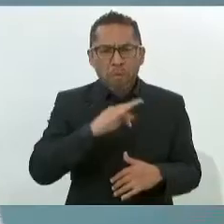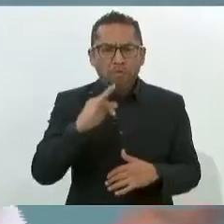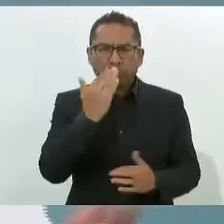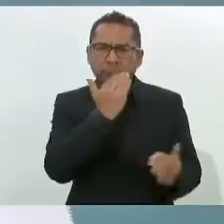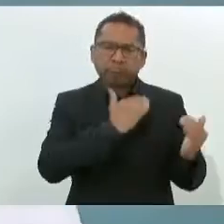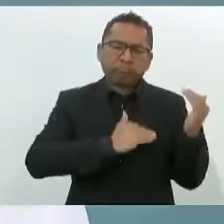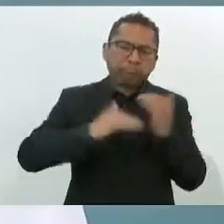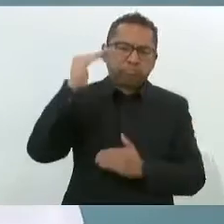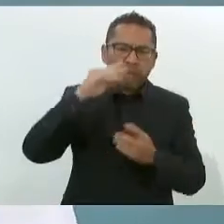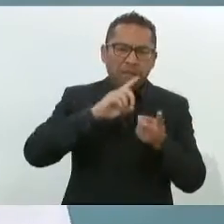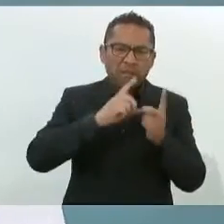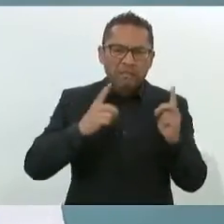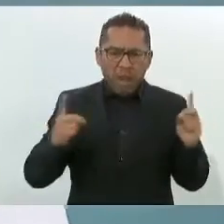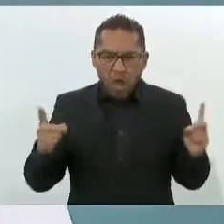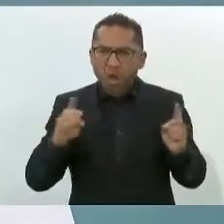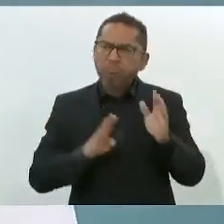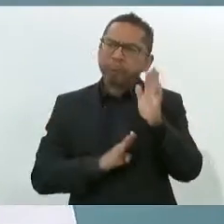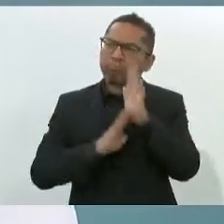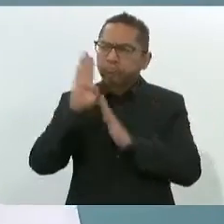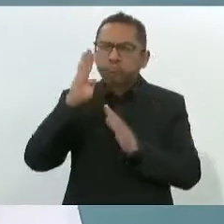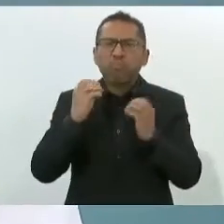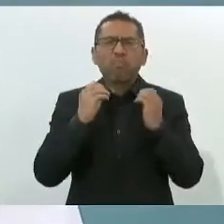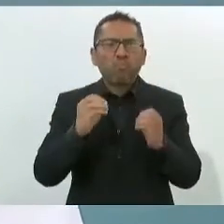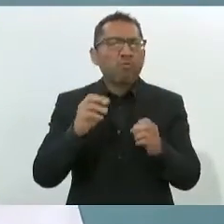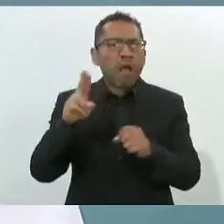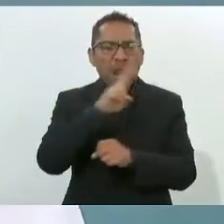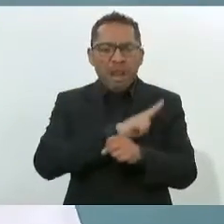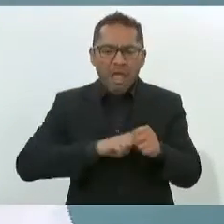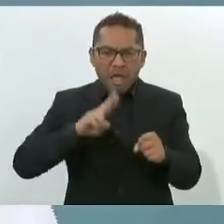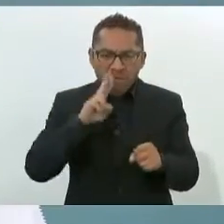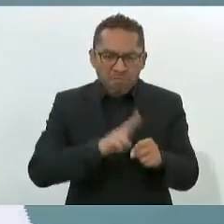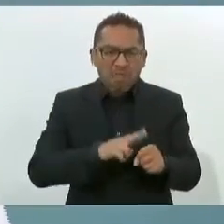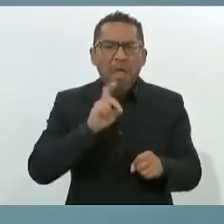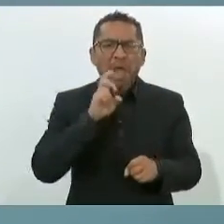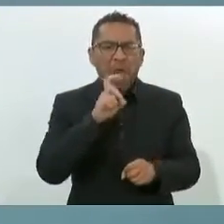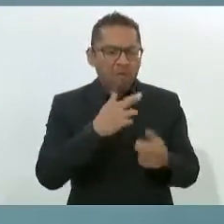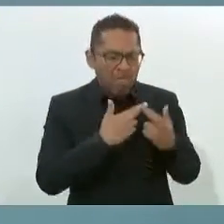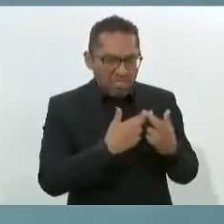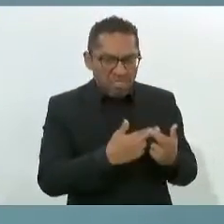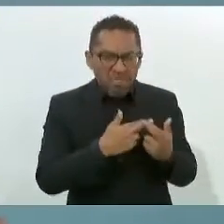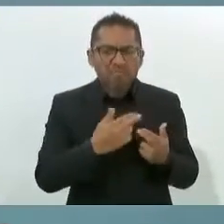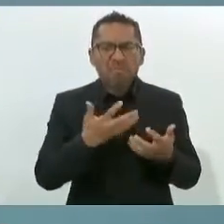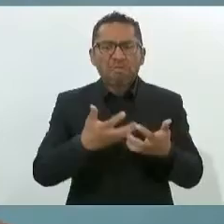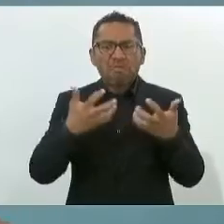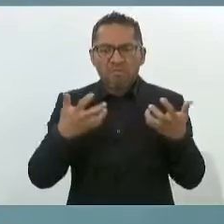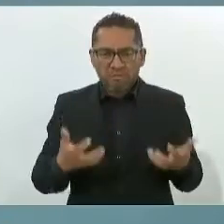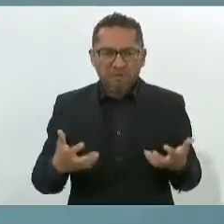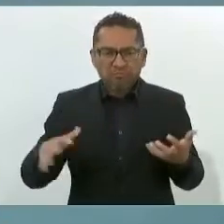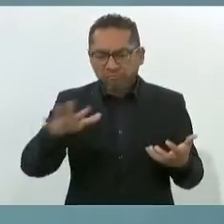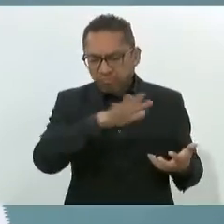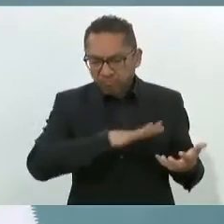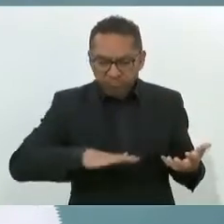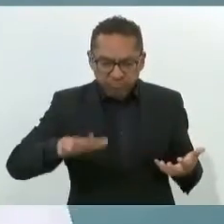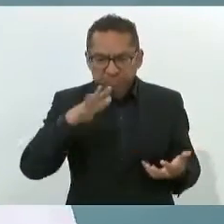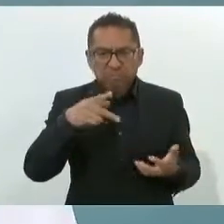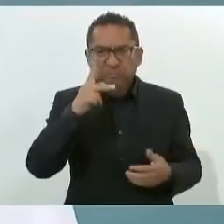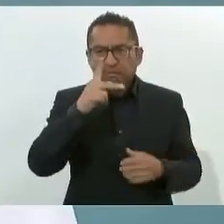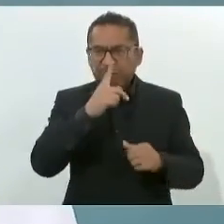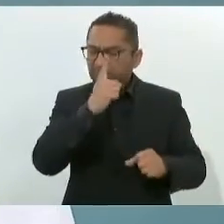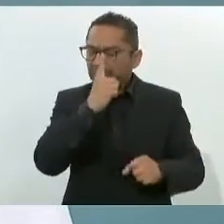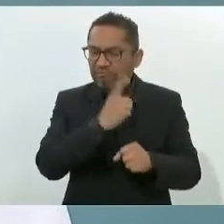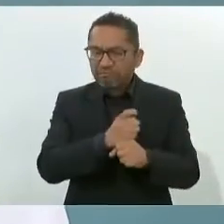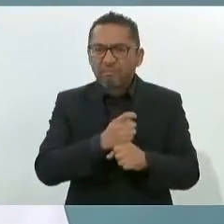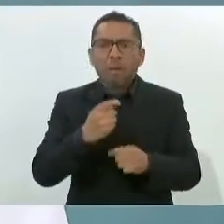con tantos recursos naturales y con tanta gente buena, sobre todo la gente de esta región.